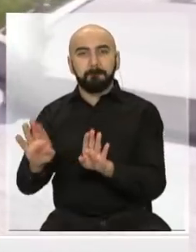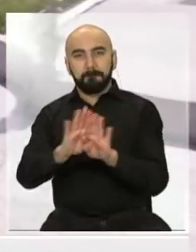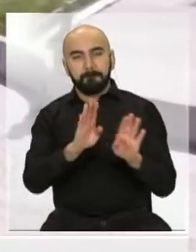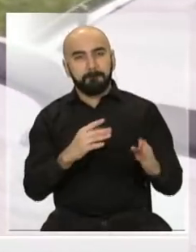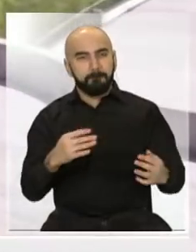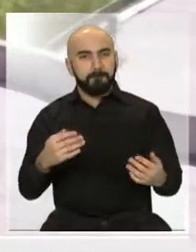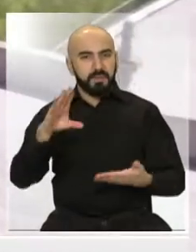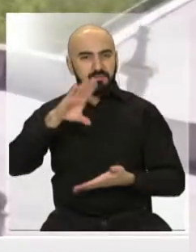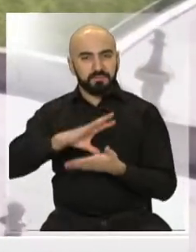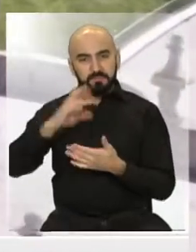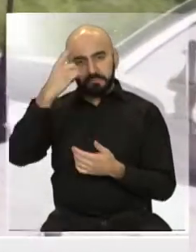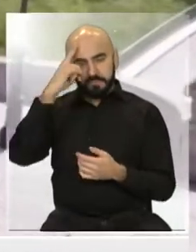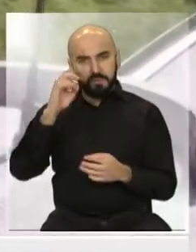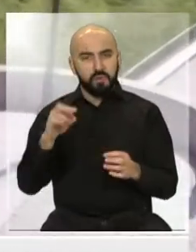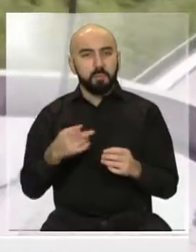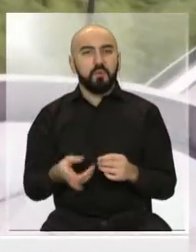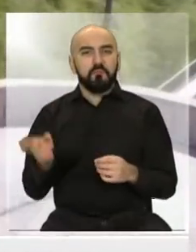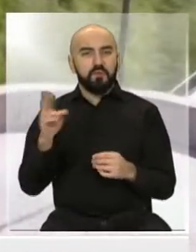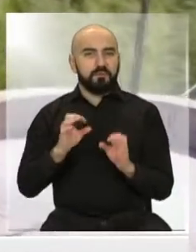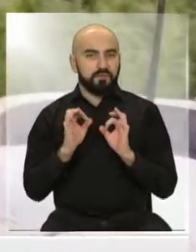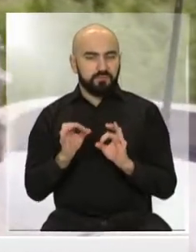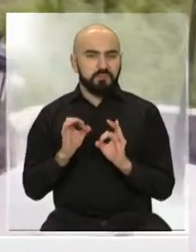normalidad sin bajar la guardia. Exacto.